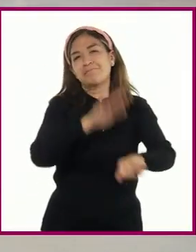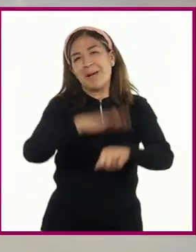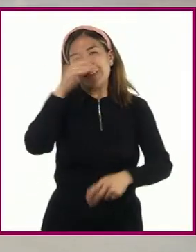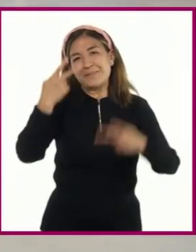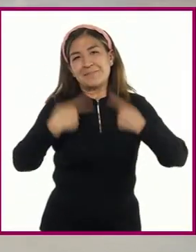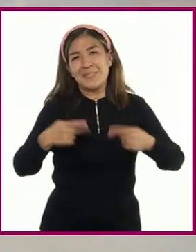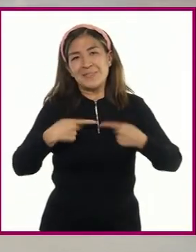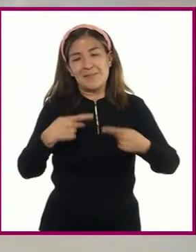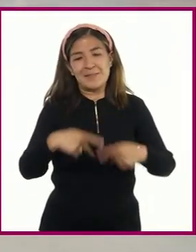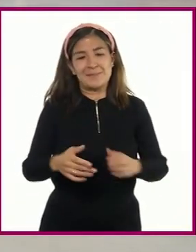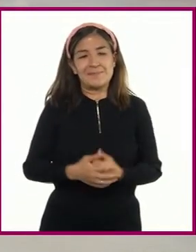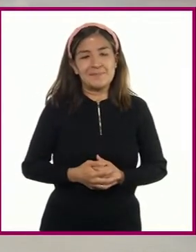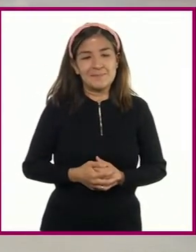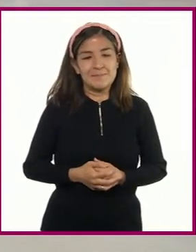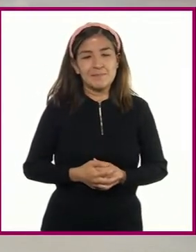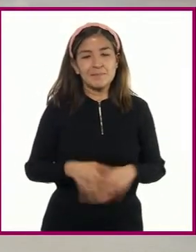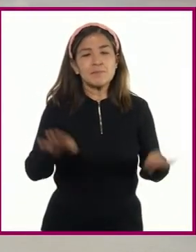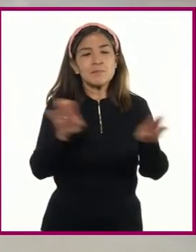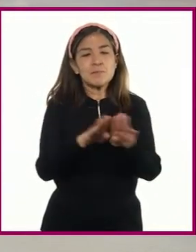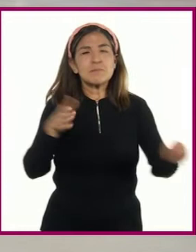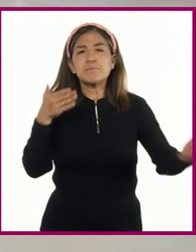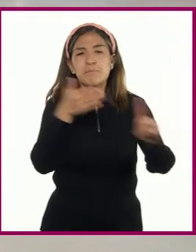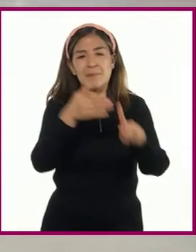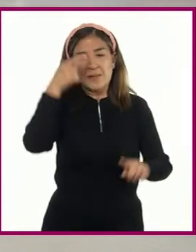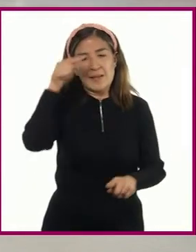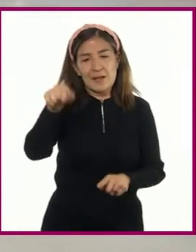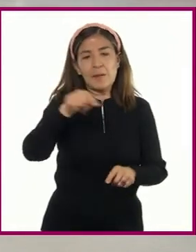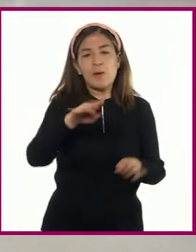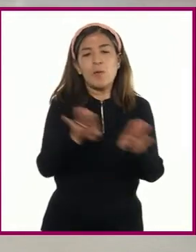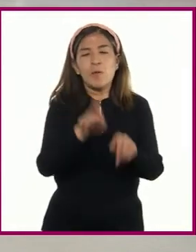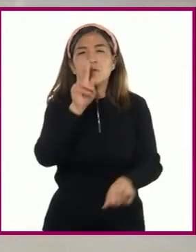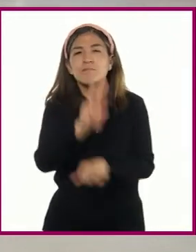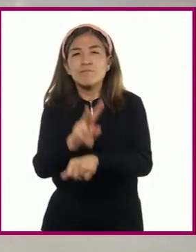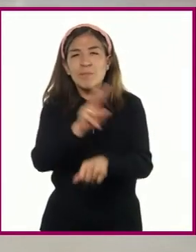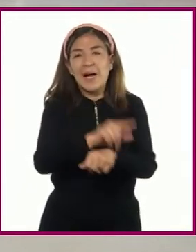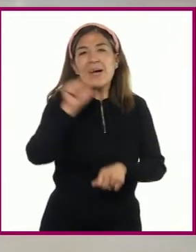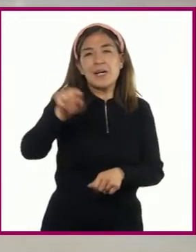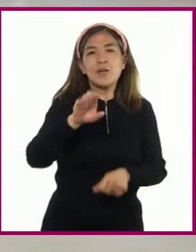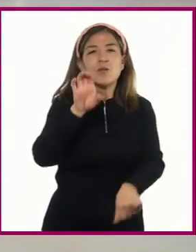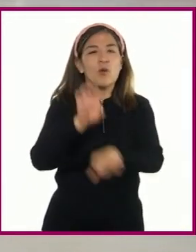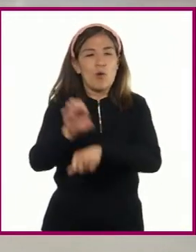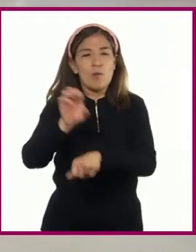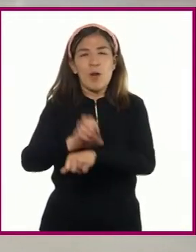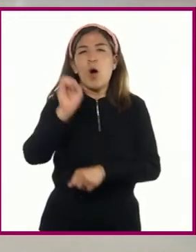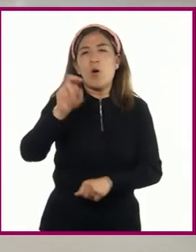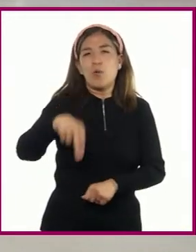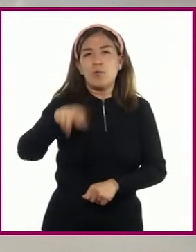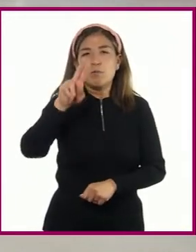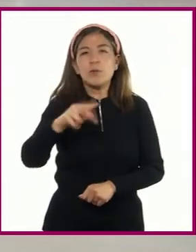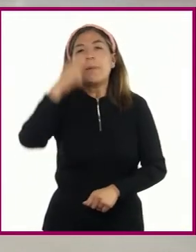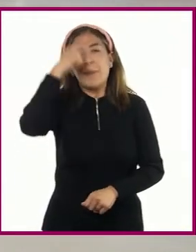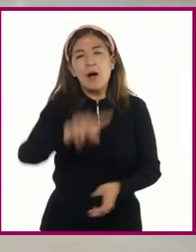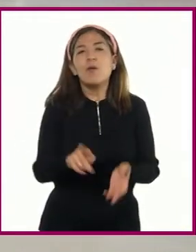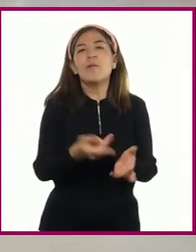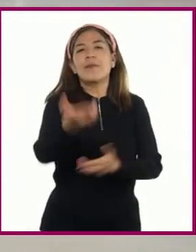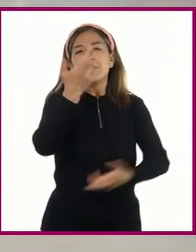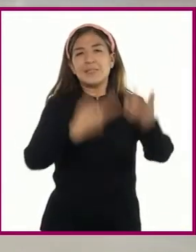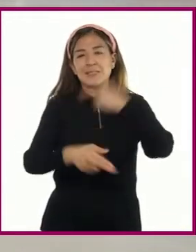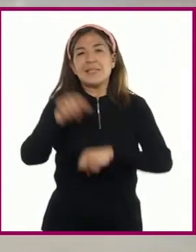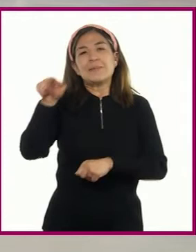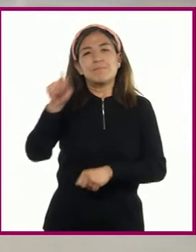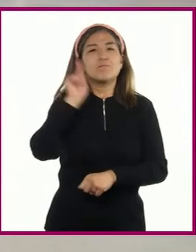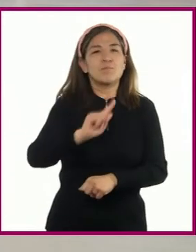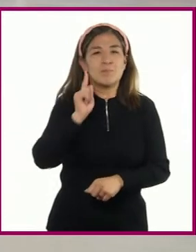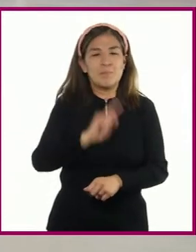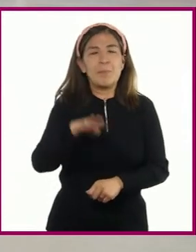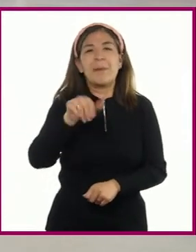La misión de verificación de las Naciones Unidas en Colombia verifica de manera activa la reincorporación de Marisela